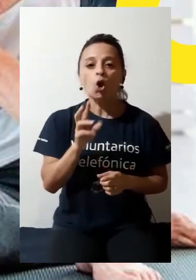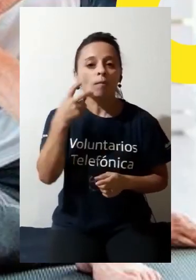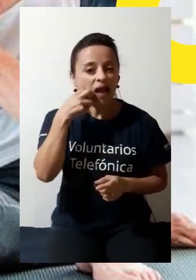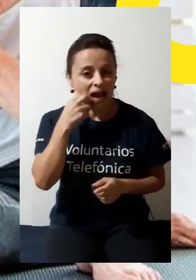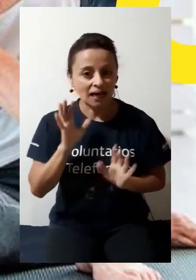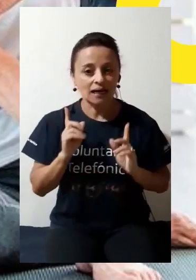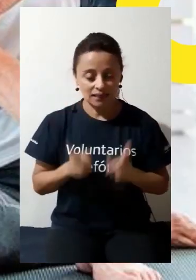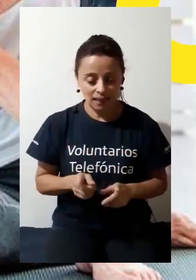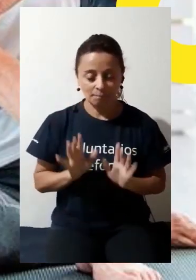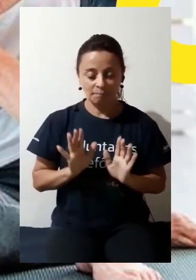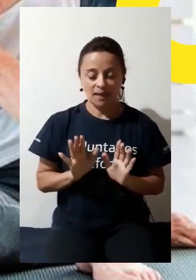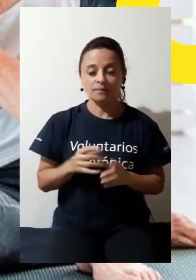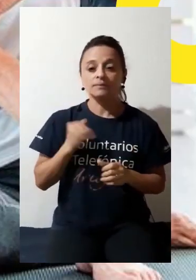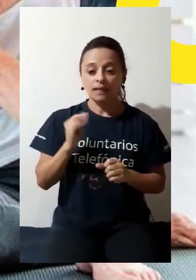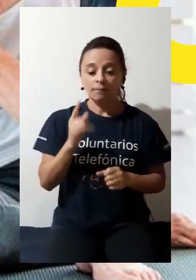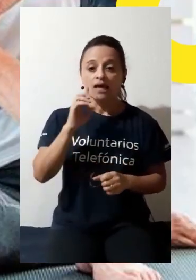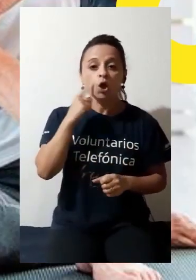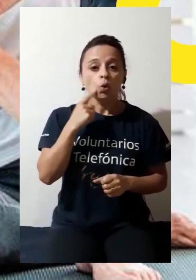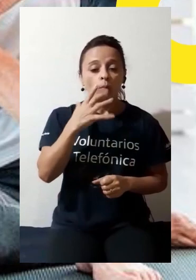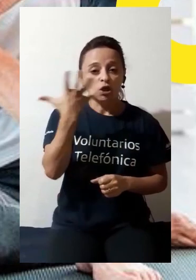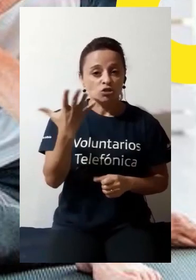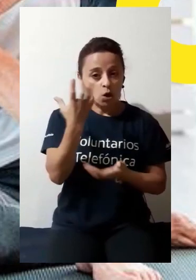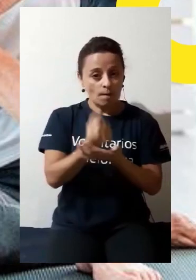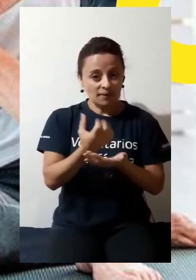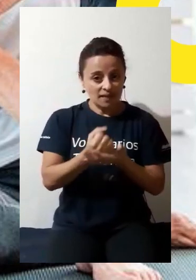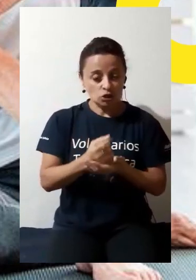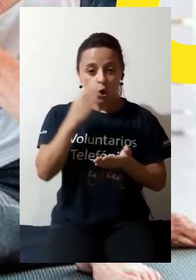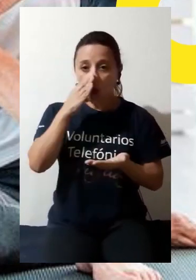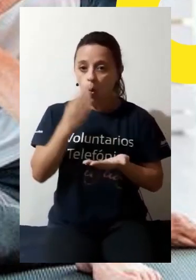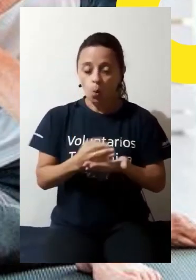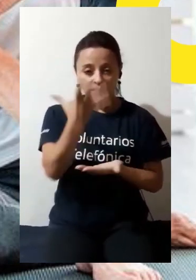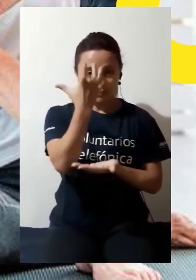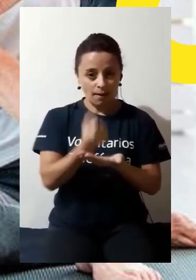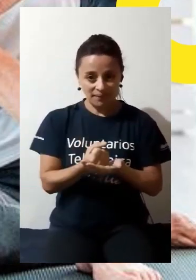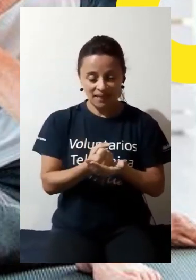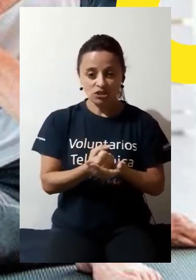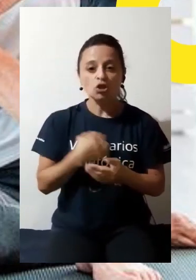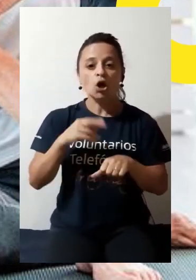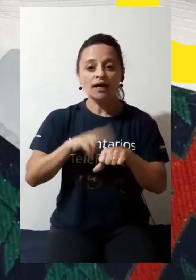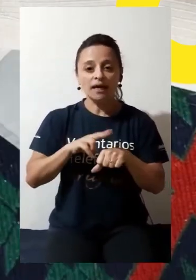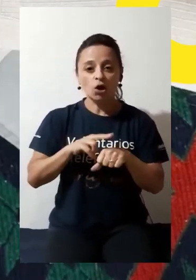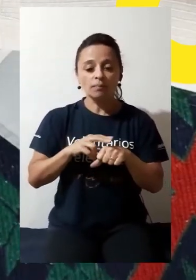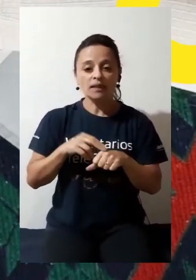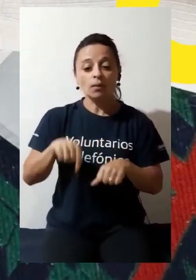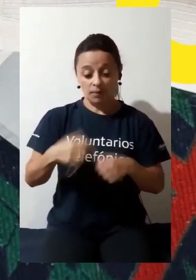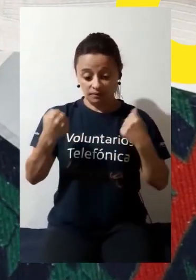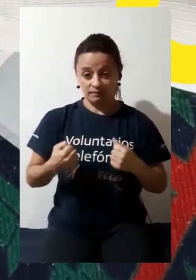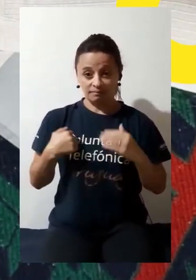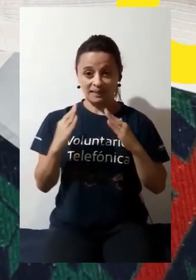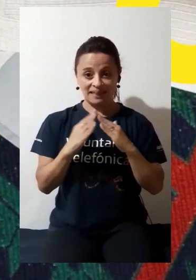número 5. La última aplicación que les recomiendo hoy descargar para esta cuarentena es alguna aplicación de yoga o